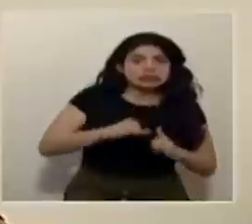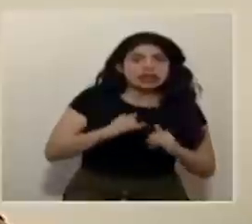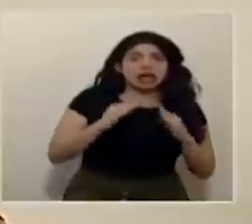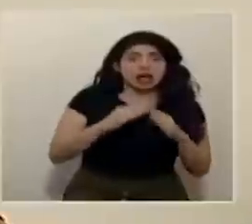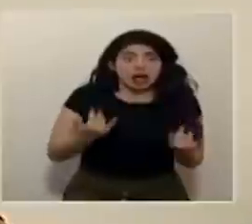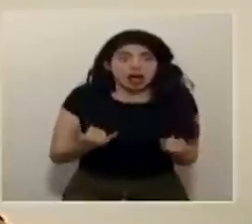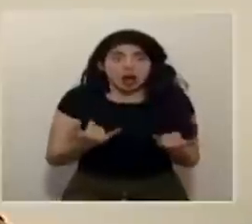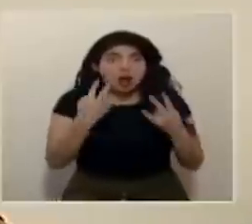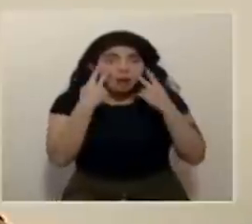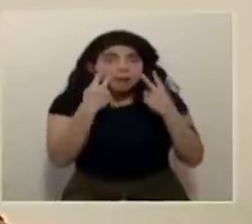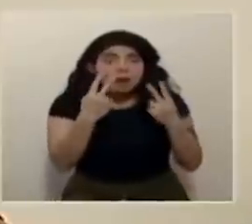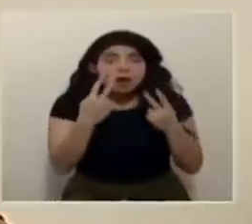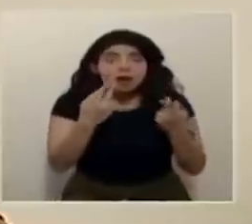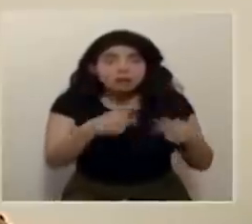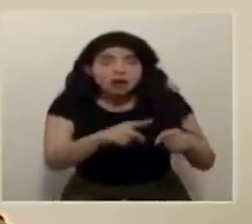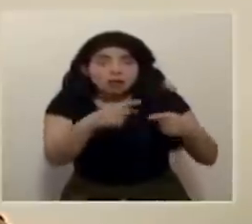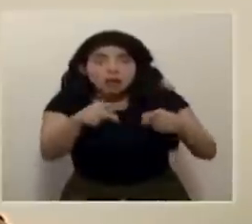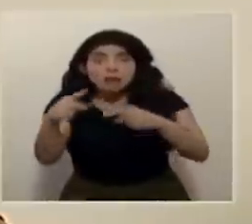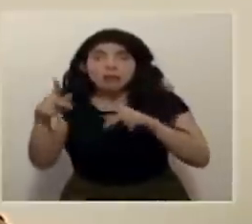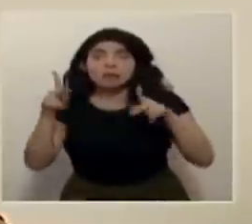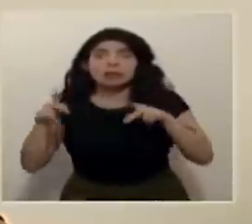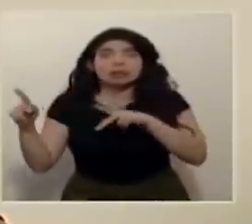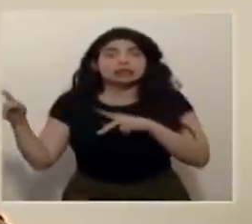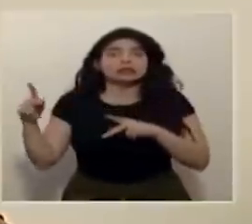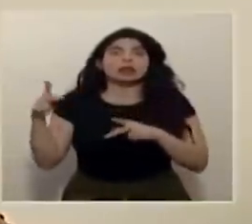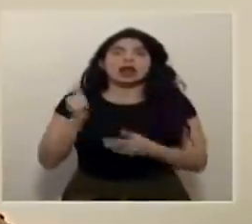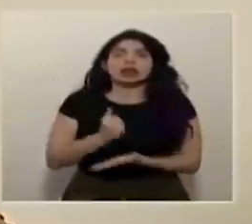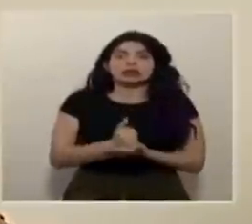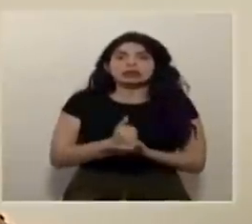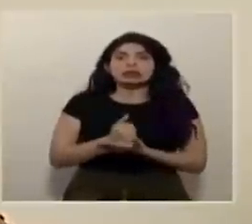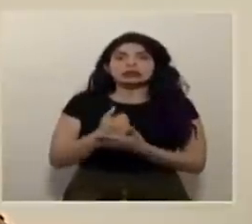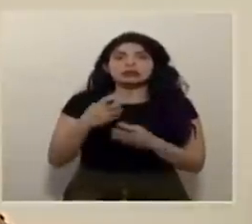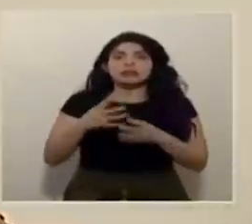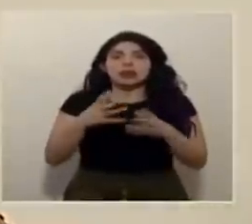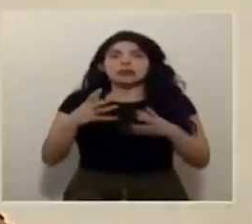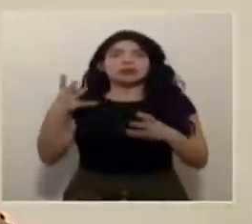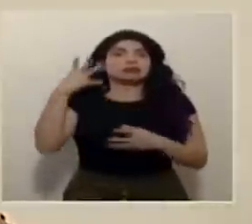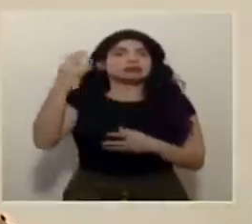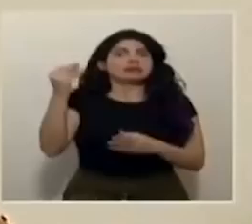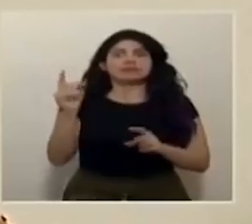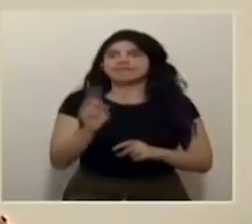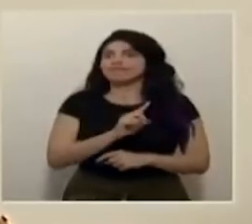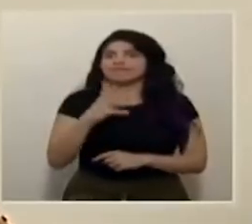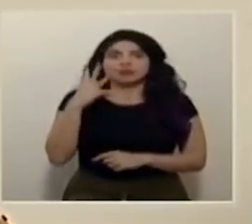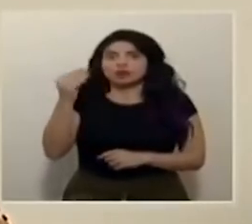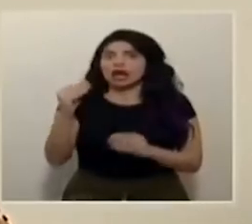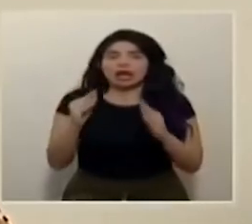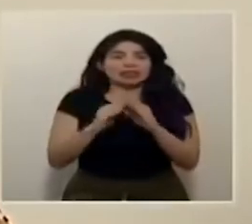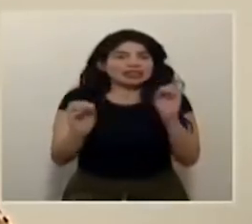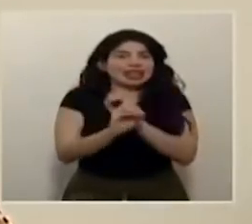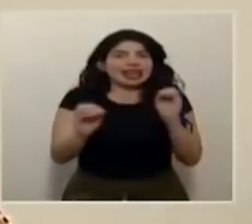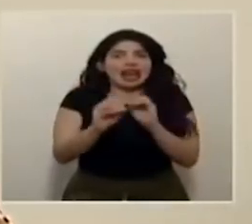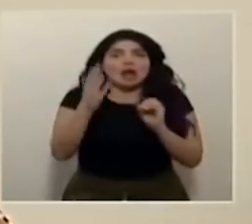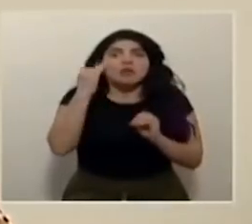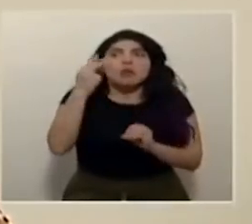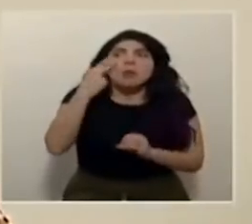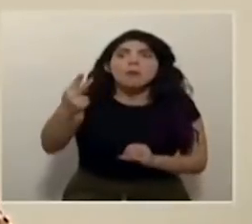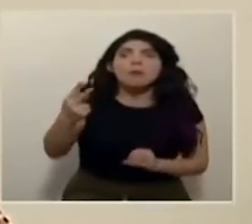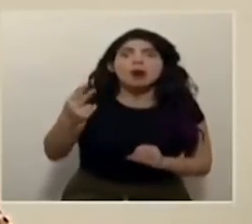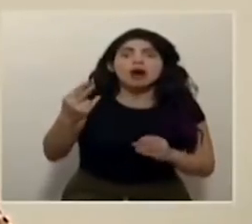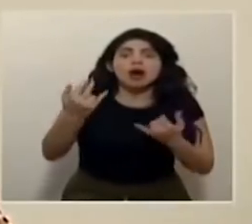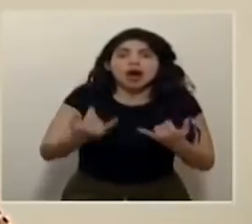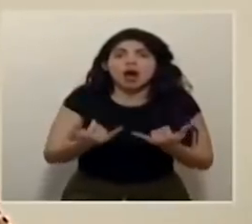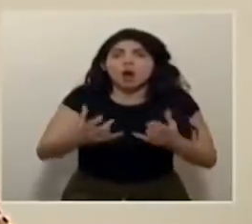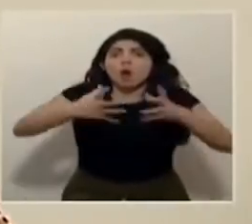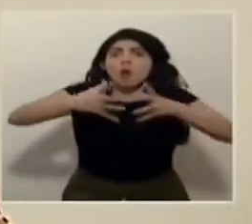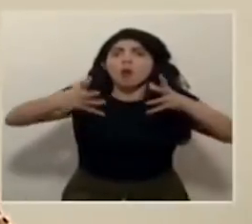Ya lo estamos viendo. El fenómeno empieza a ver de que las personas cada vez más no quieren salir de sus casas por la cantidad que ya